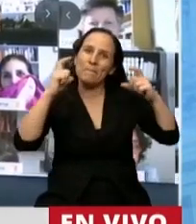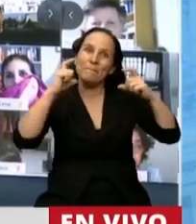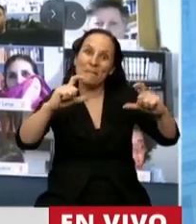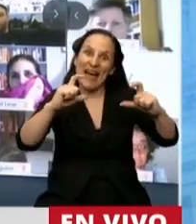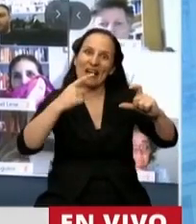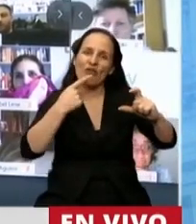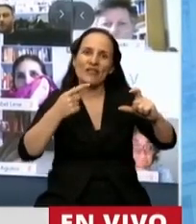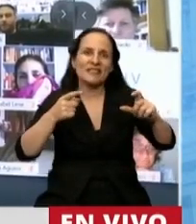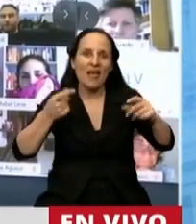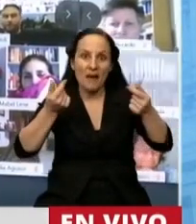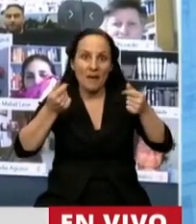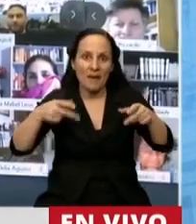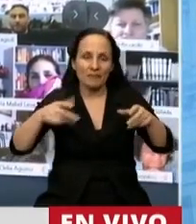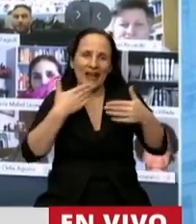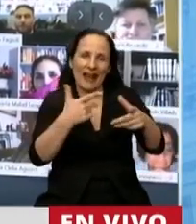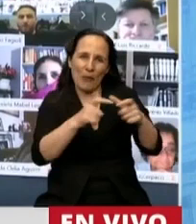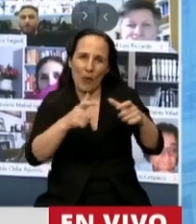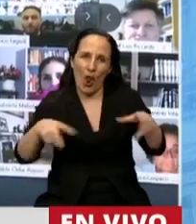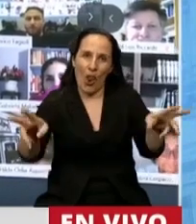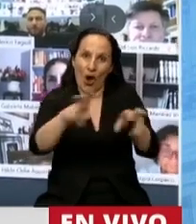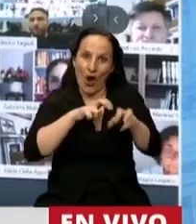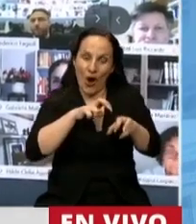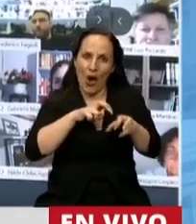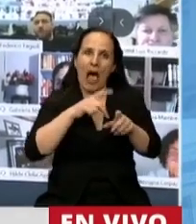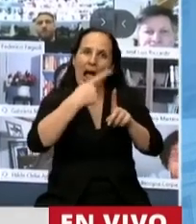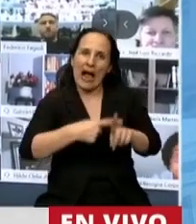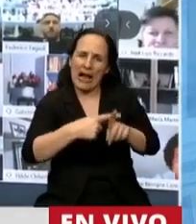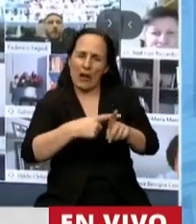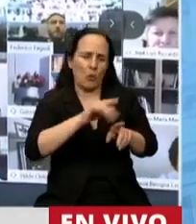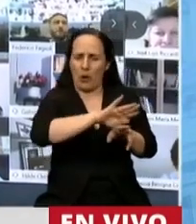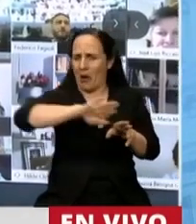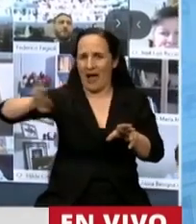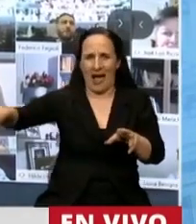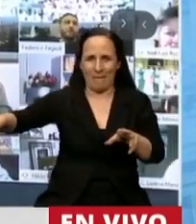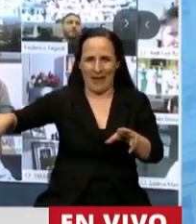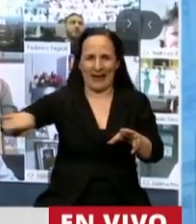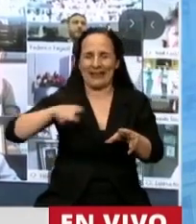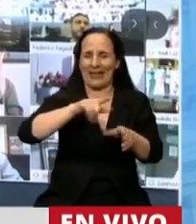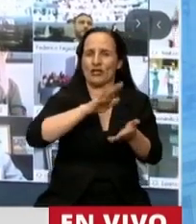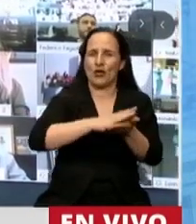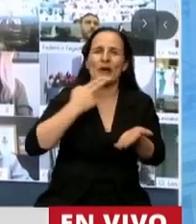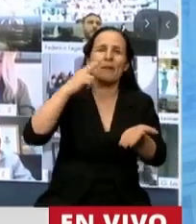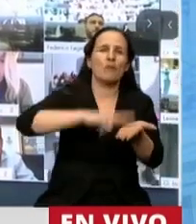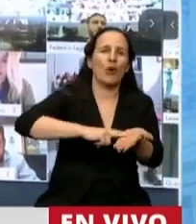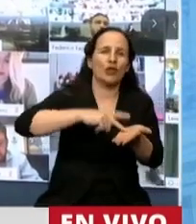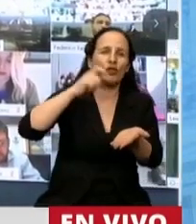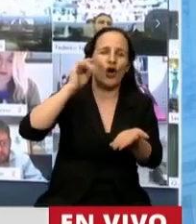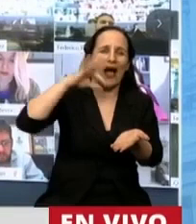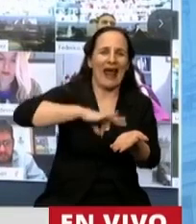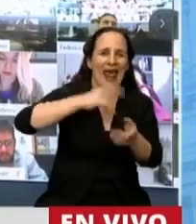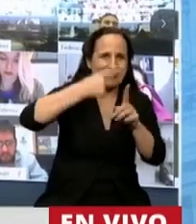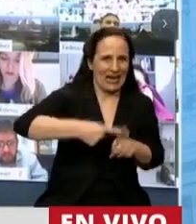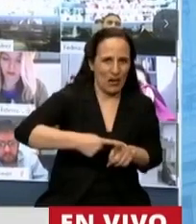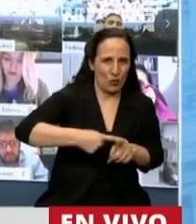obtenidos con motivo del bono fuera del cómputo para la determinación del impuesto a las ganancias. Es decir, fíjese,